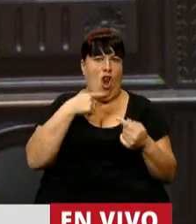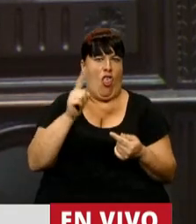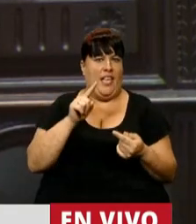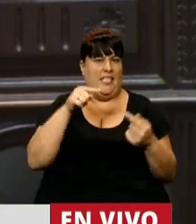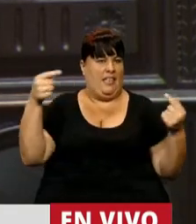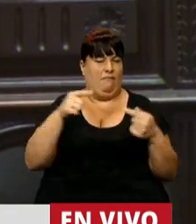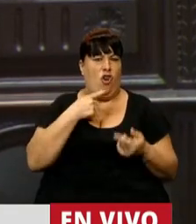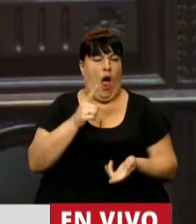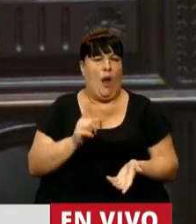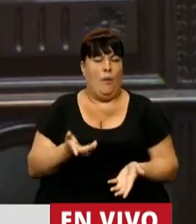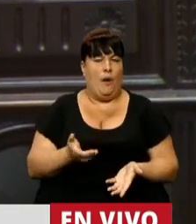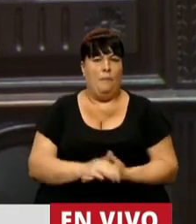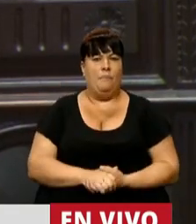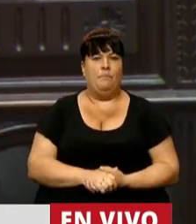dice.